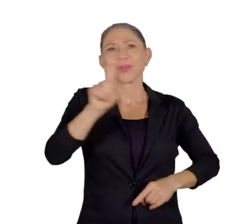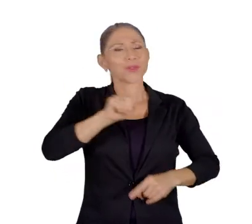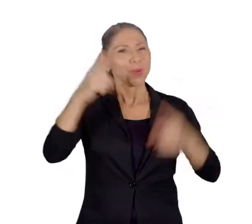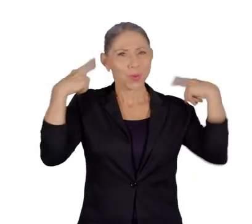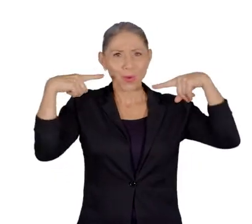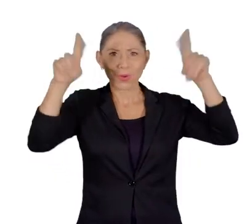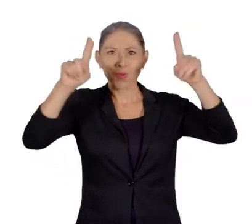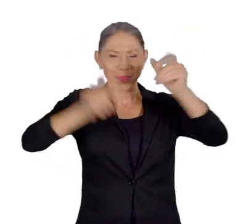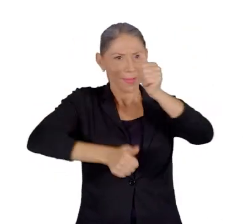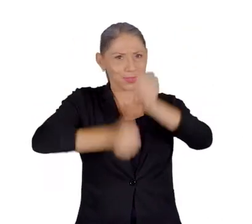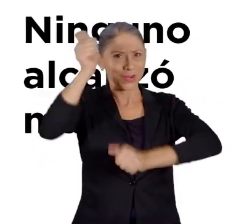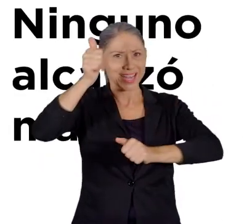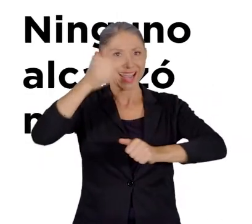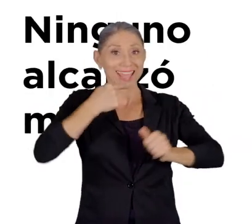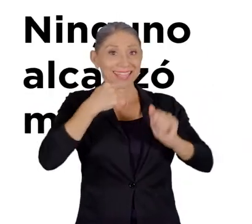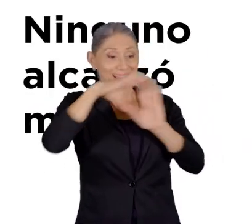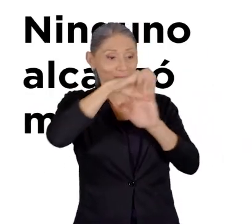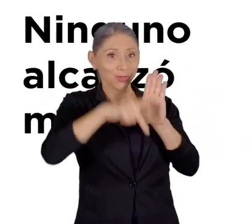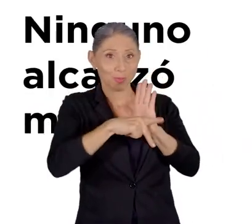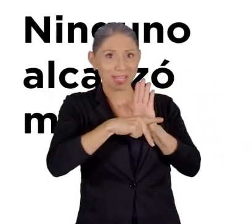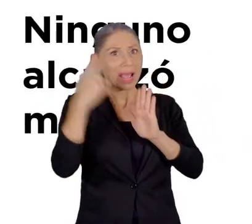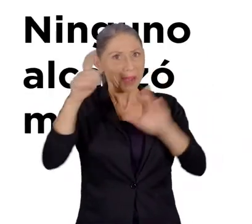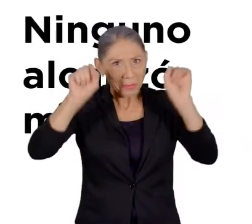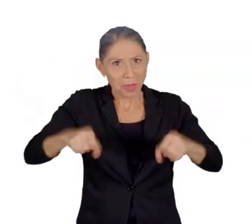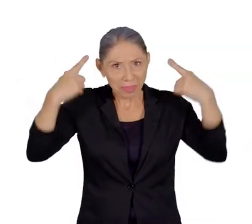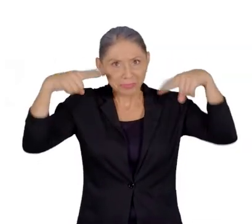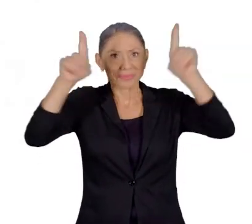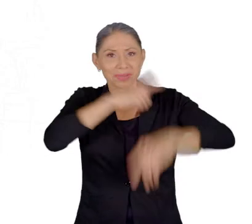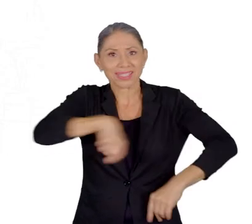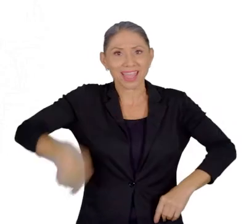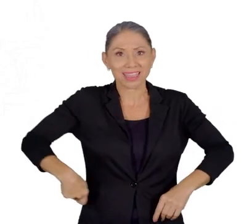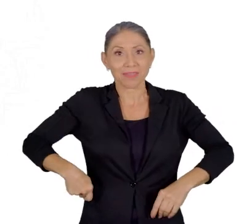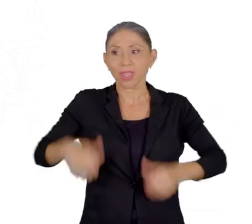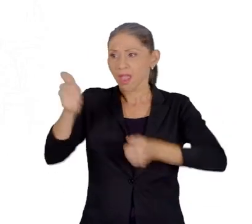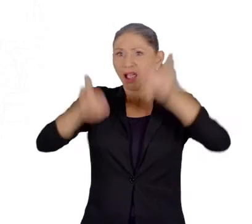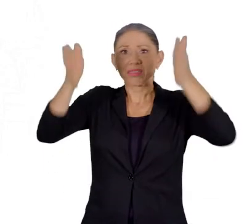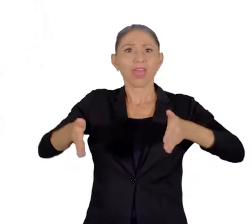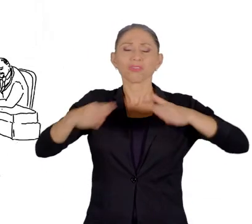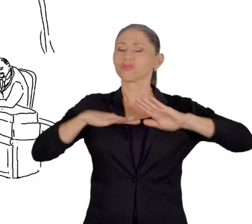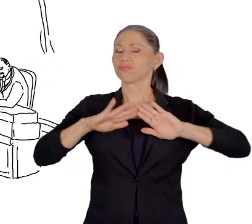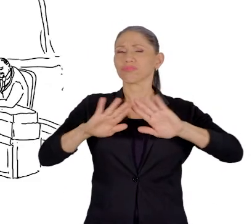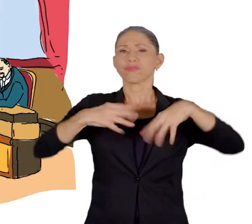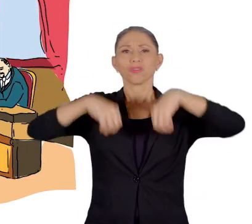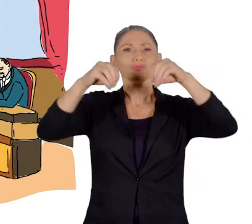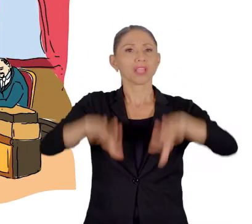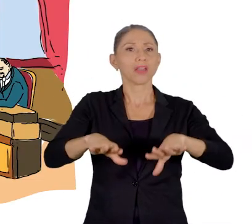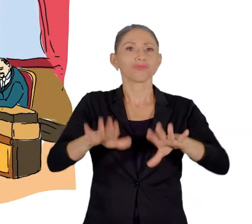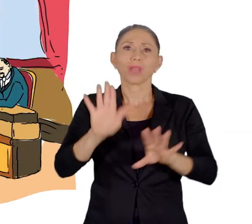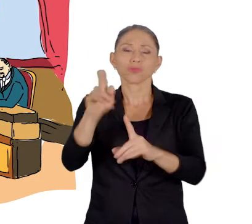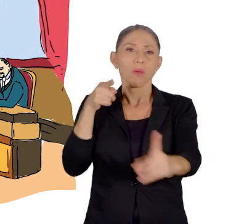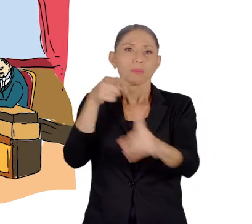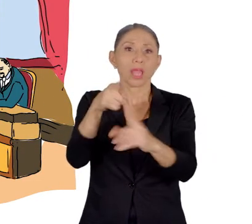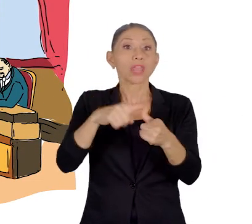requerida por la Constitución Política para ser presidente, por lo que los candidatos renunciaron a su aspiración y quedó